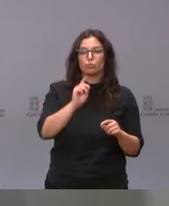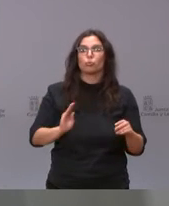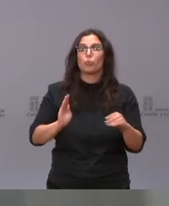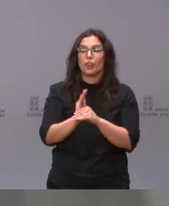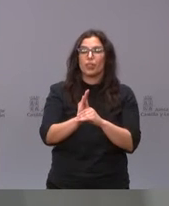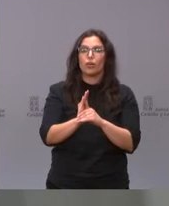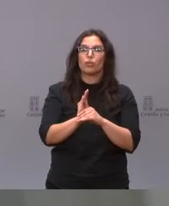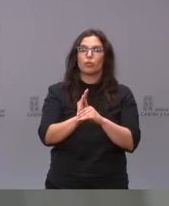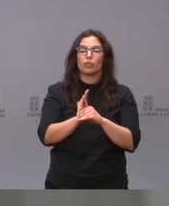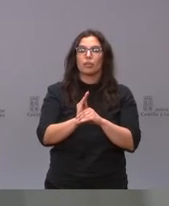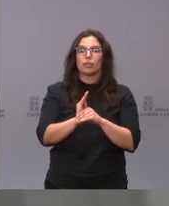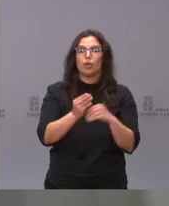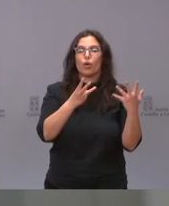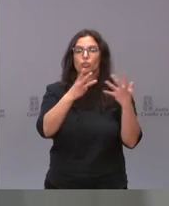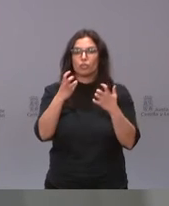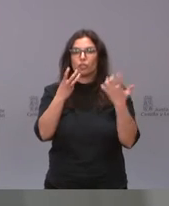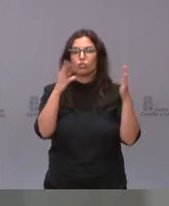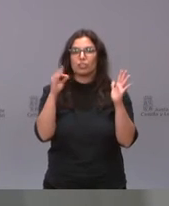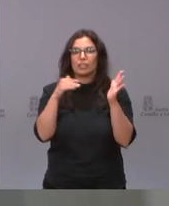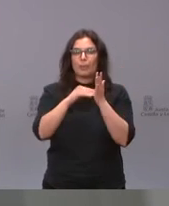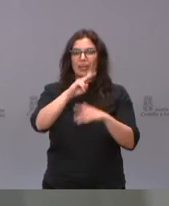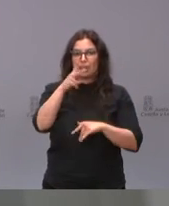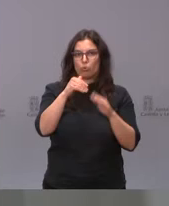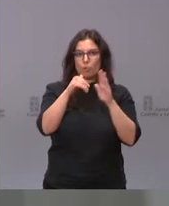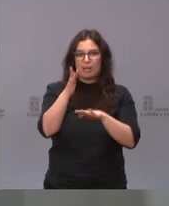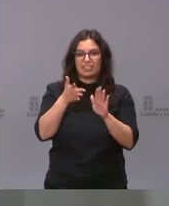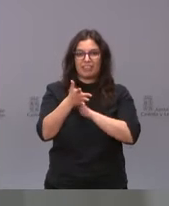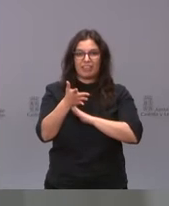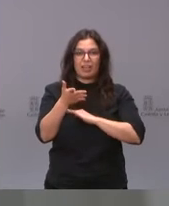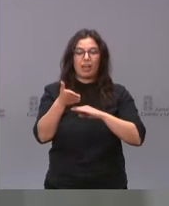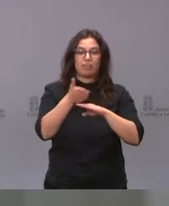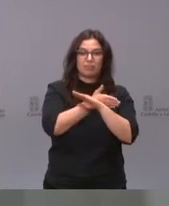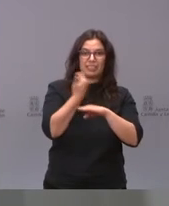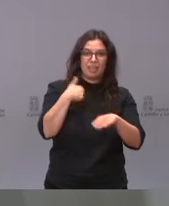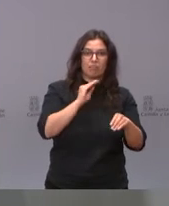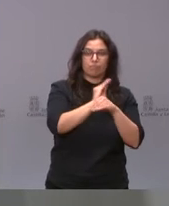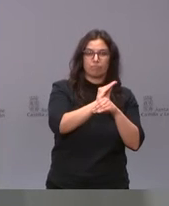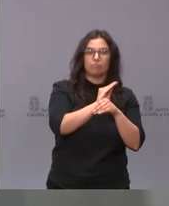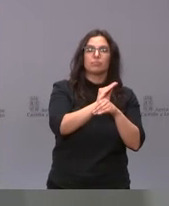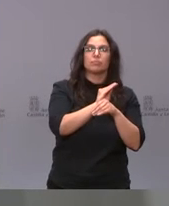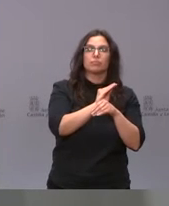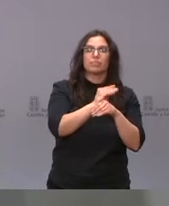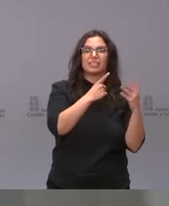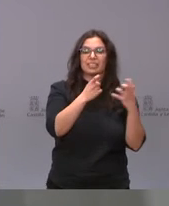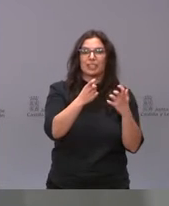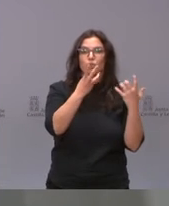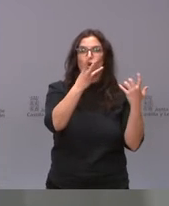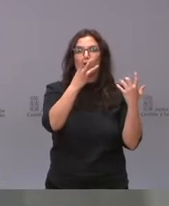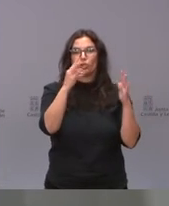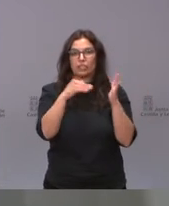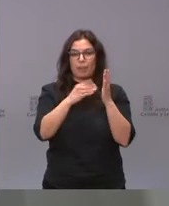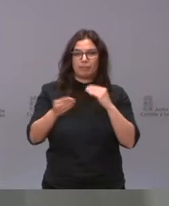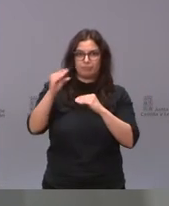de más de 880.000 euros que se suma a los ya consignados 680.000